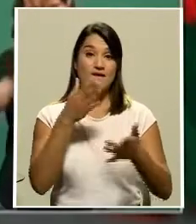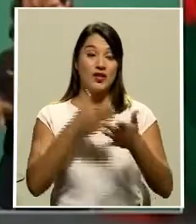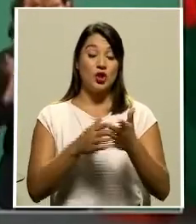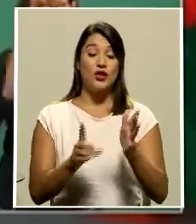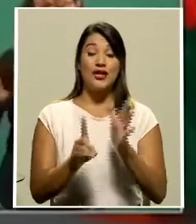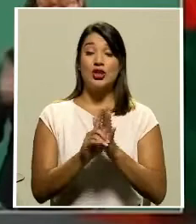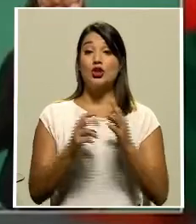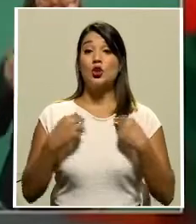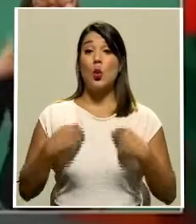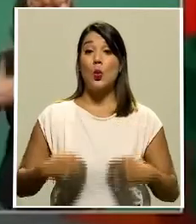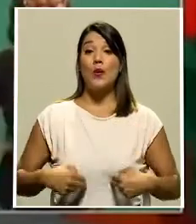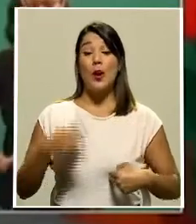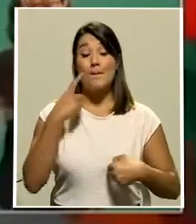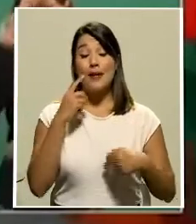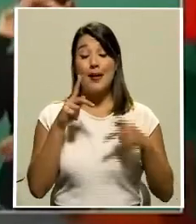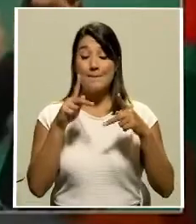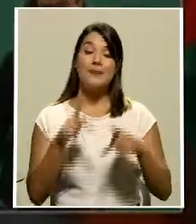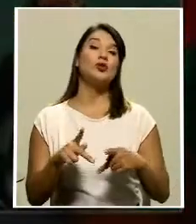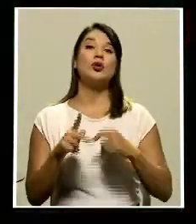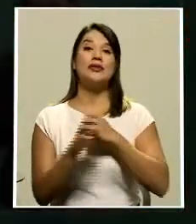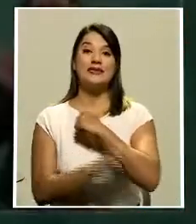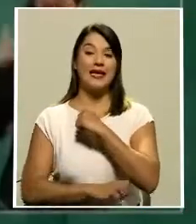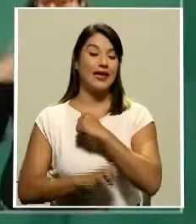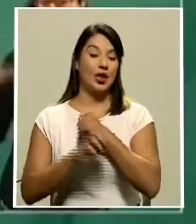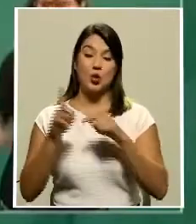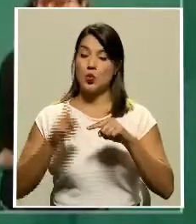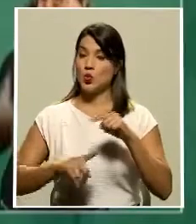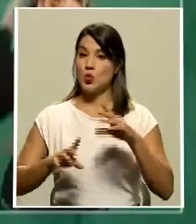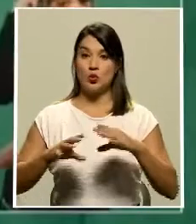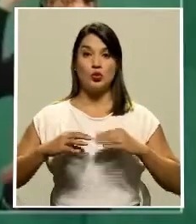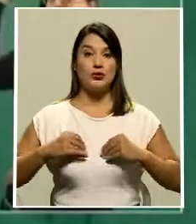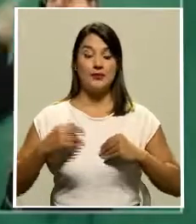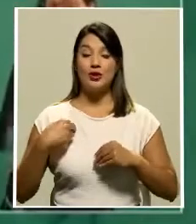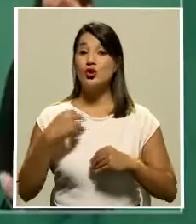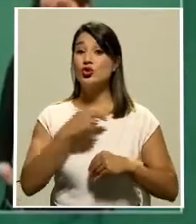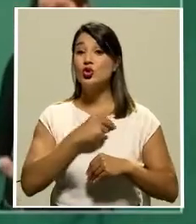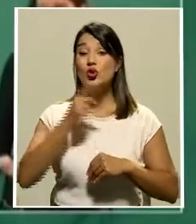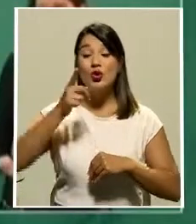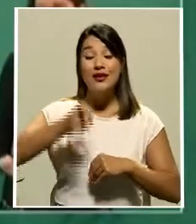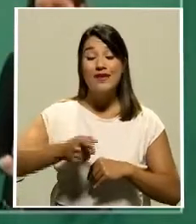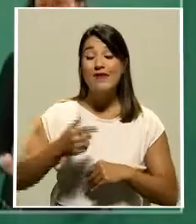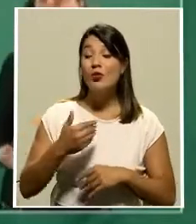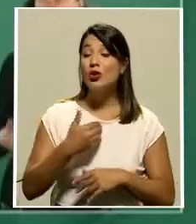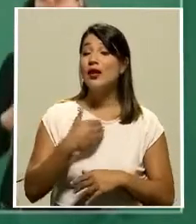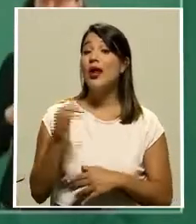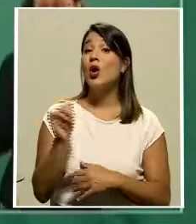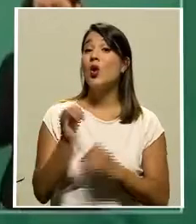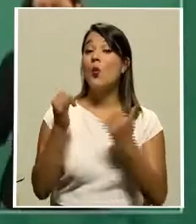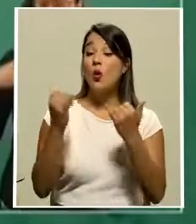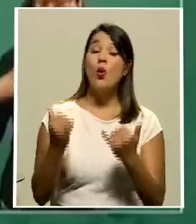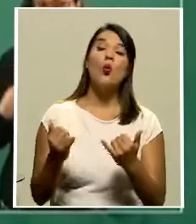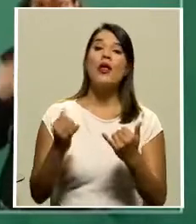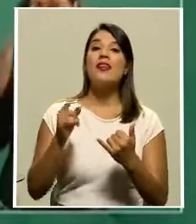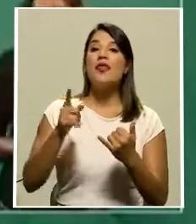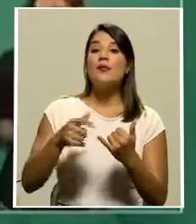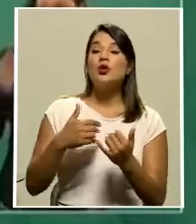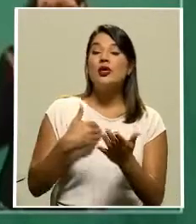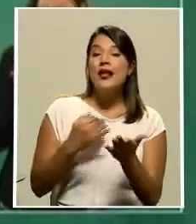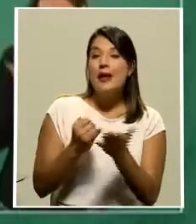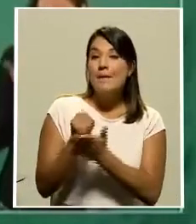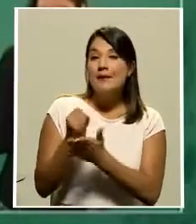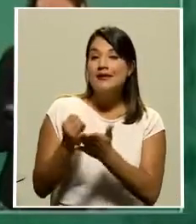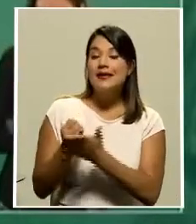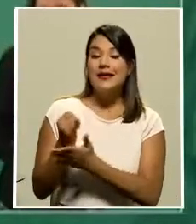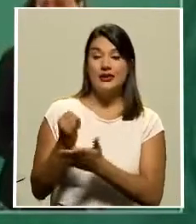son inaceptables tenemos que tener como en este caso las investigaciones de la